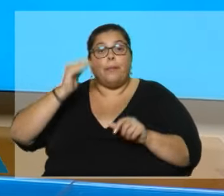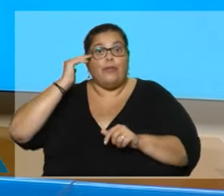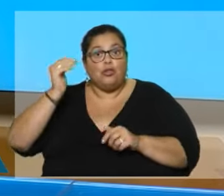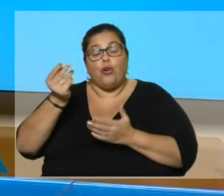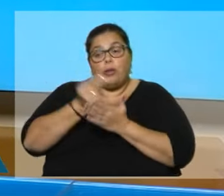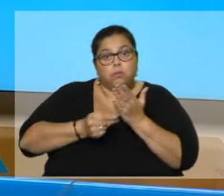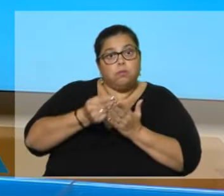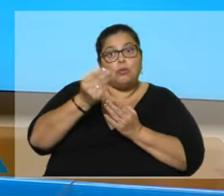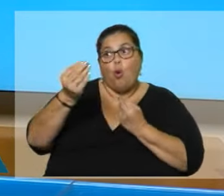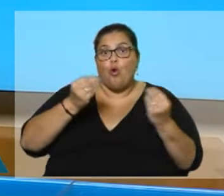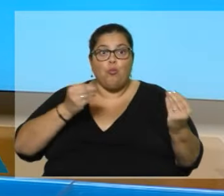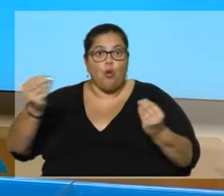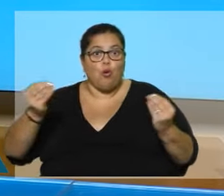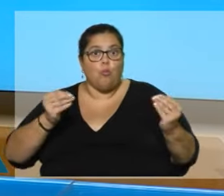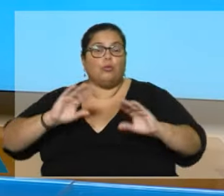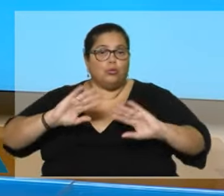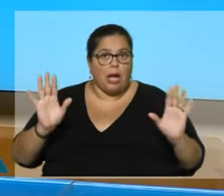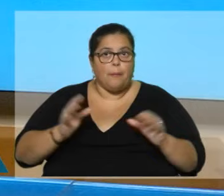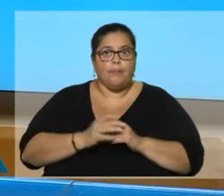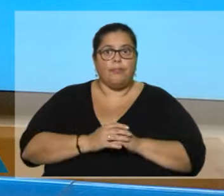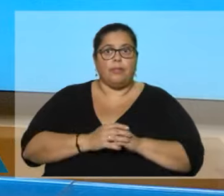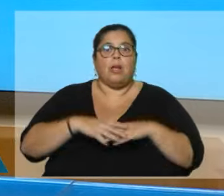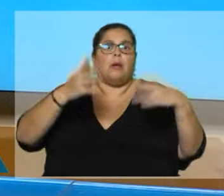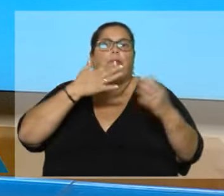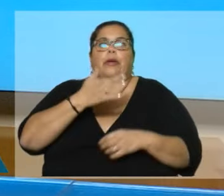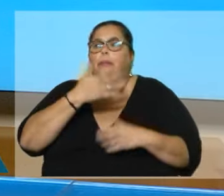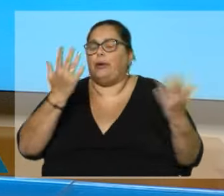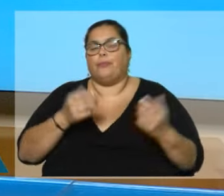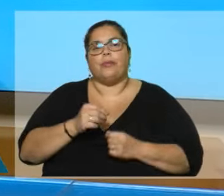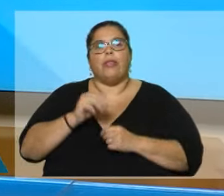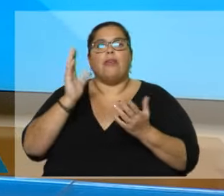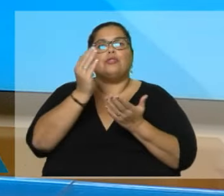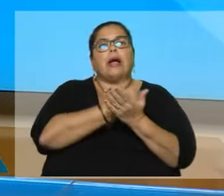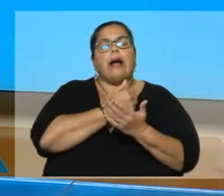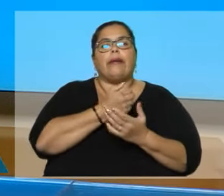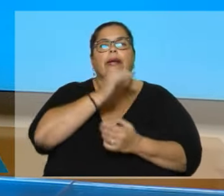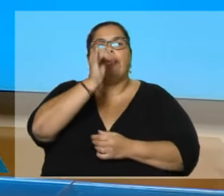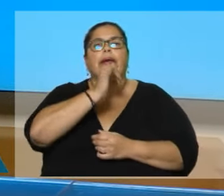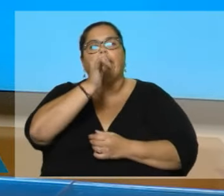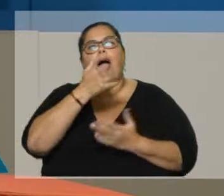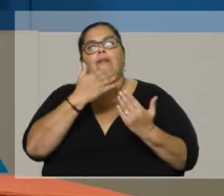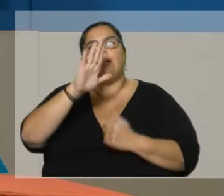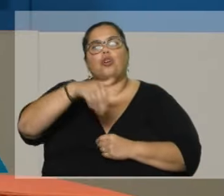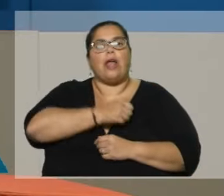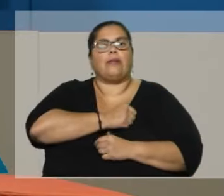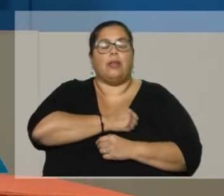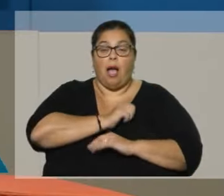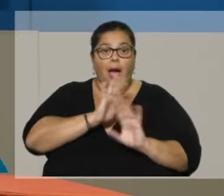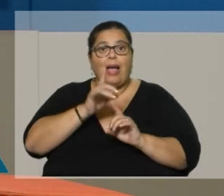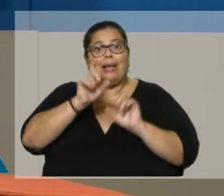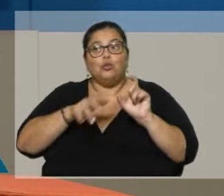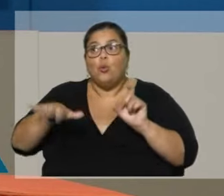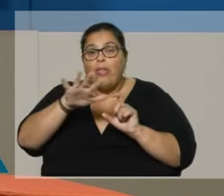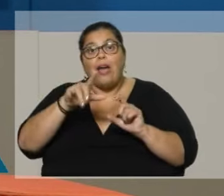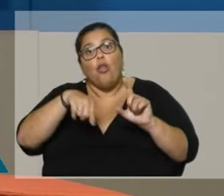si los profesores dicen, hay que sacar la educación sobre artigas, los ciudadanos deberemos decir si estamos de acuerdo o no, por ejemplo. Sí, correcto. Una vez que se tenga toda la estructura,